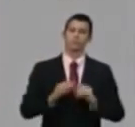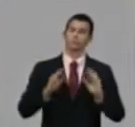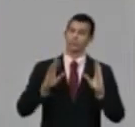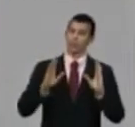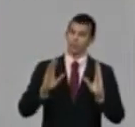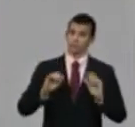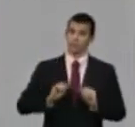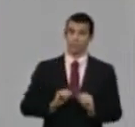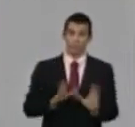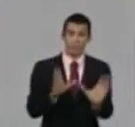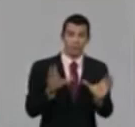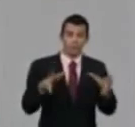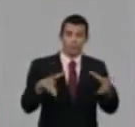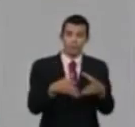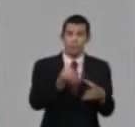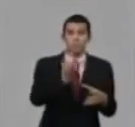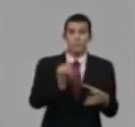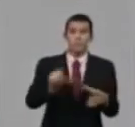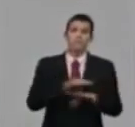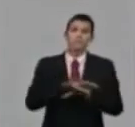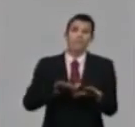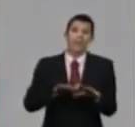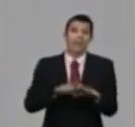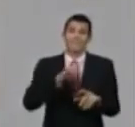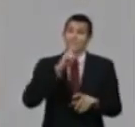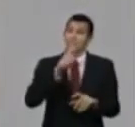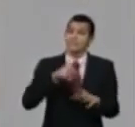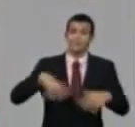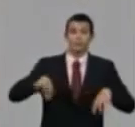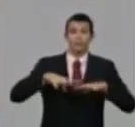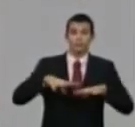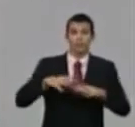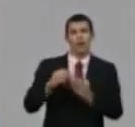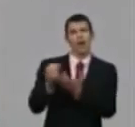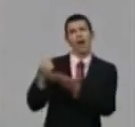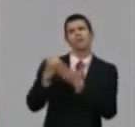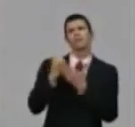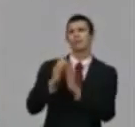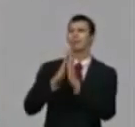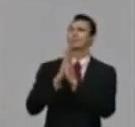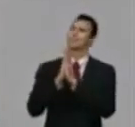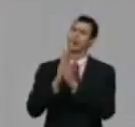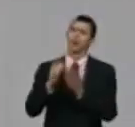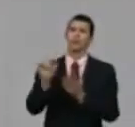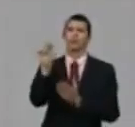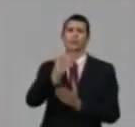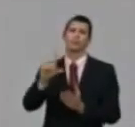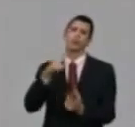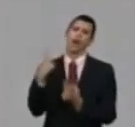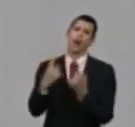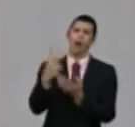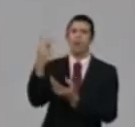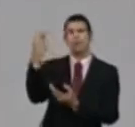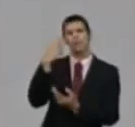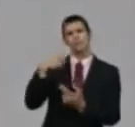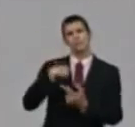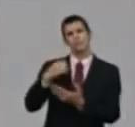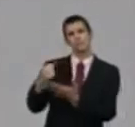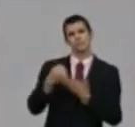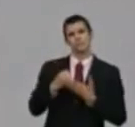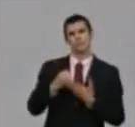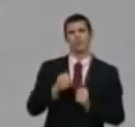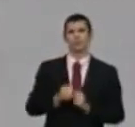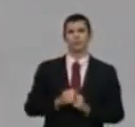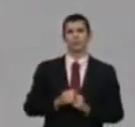de la protección por la asistencia social, que fue una de las variantes que se le dio. No, no, no, no, trabajadores que son trabajadores contratados. Son,